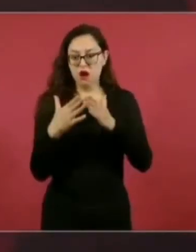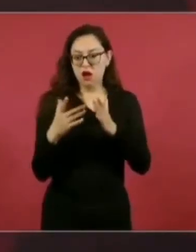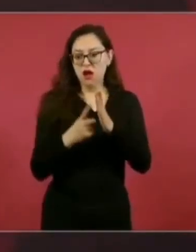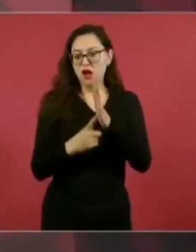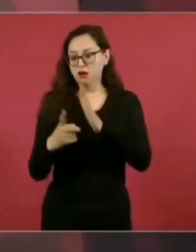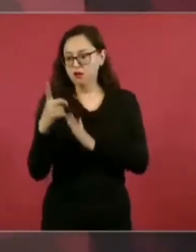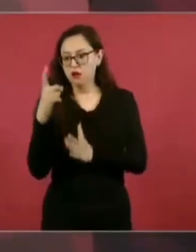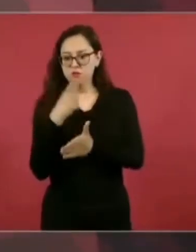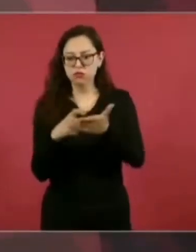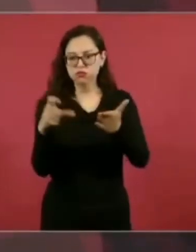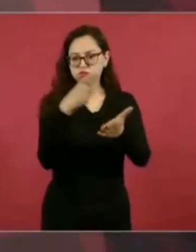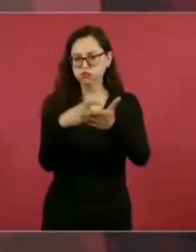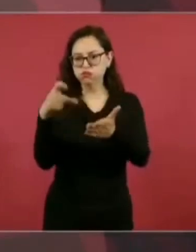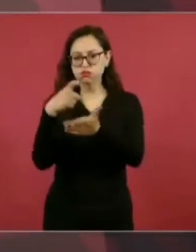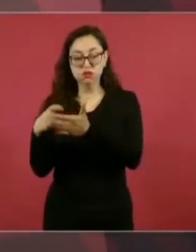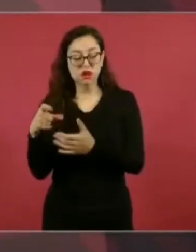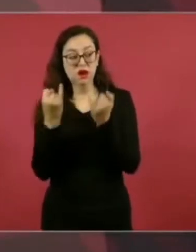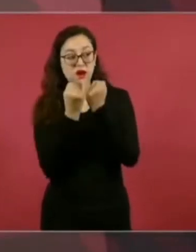extranjero?